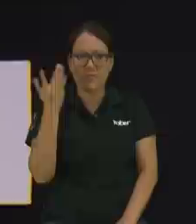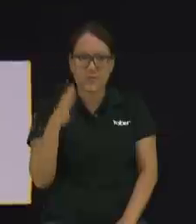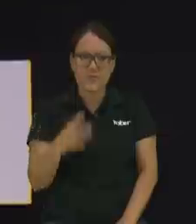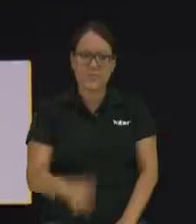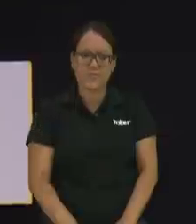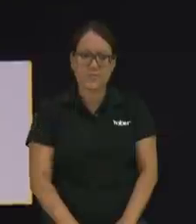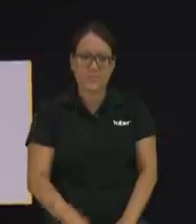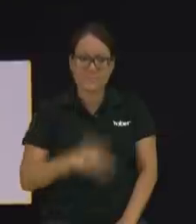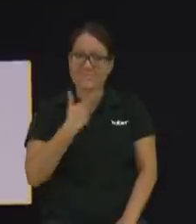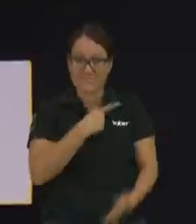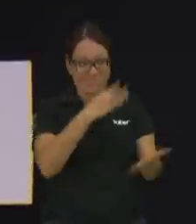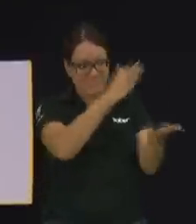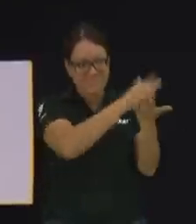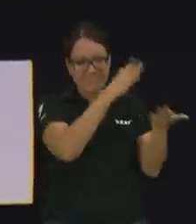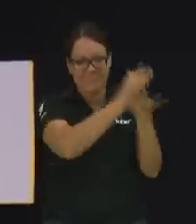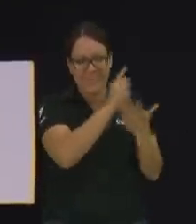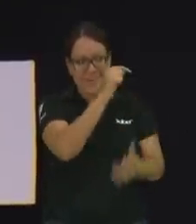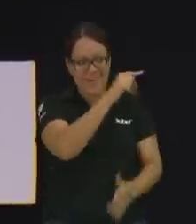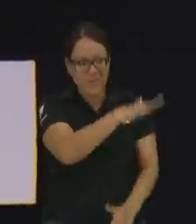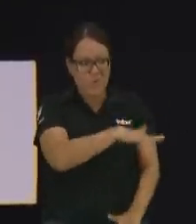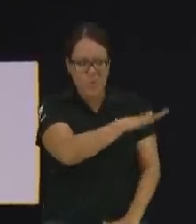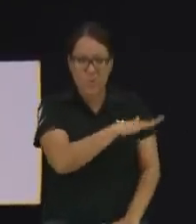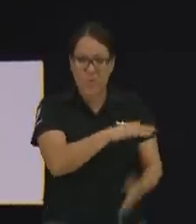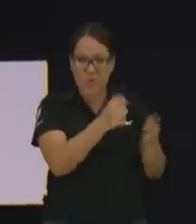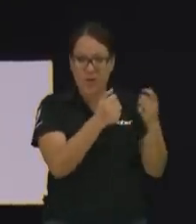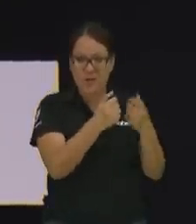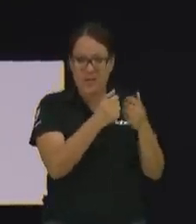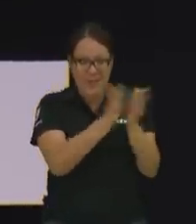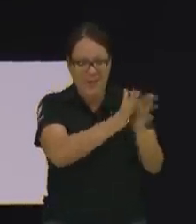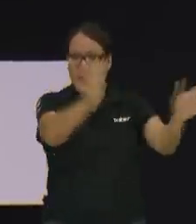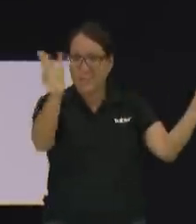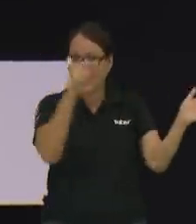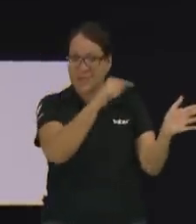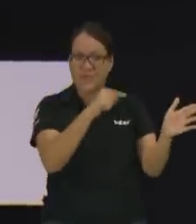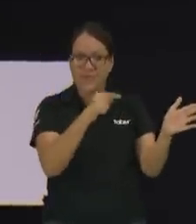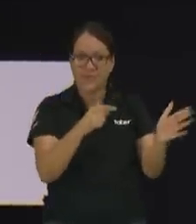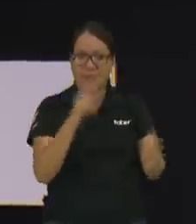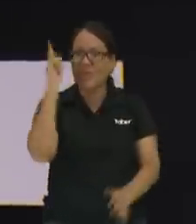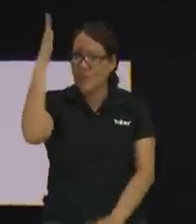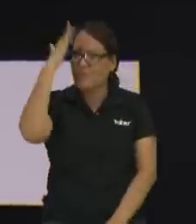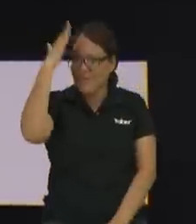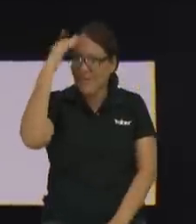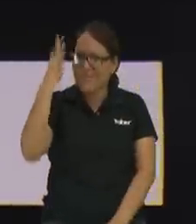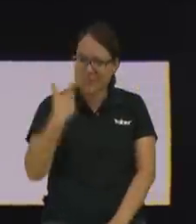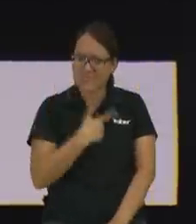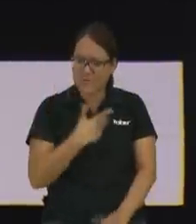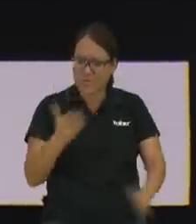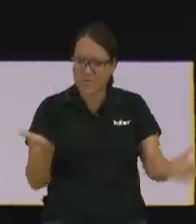¿Por qué cree que estamos metidos en los dormitorios públicos? Para decir que somos una iglesia que trabaja, el Señor ya lo sabe, hermano.